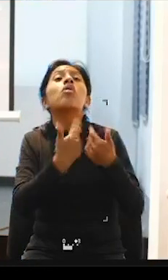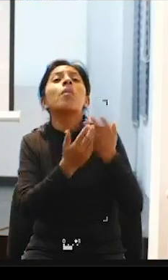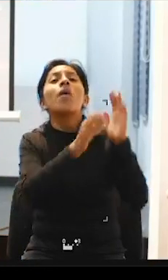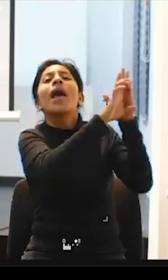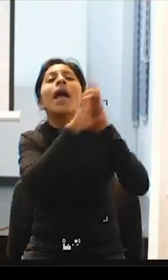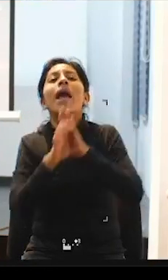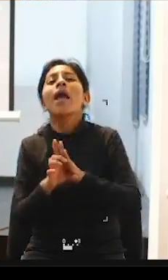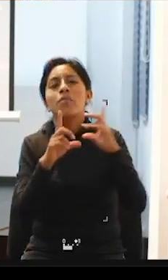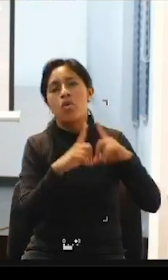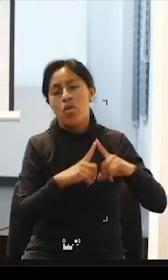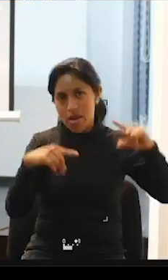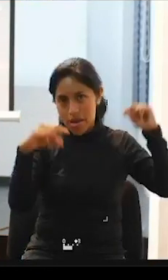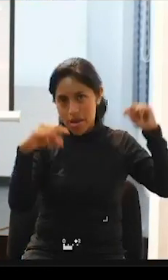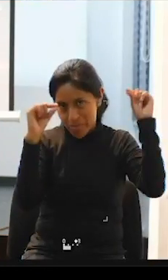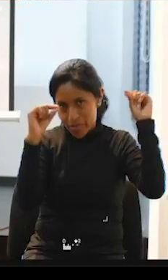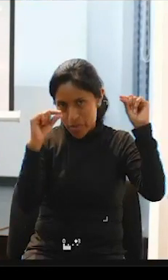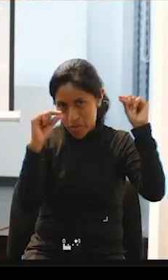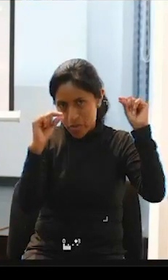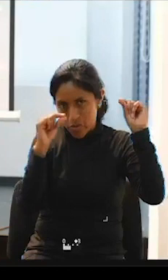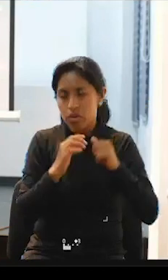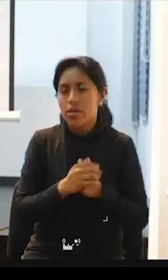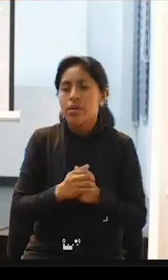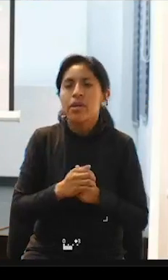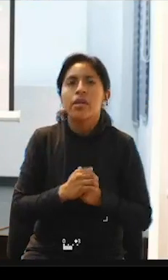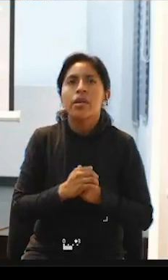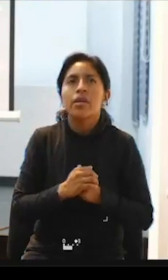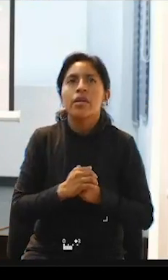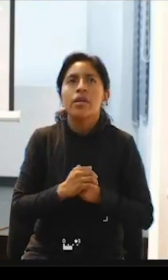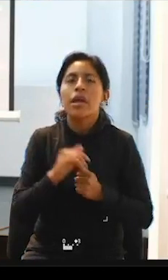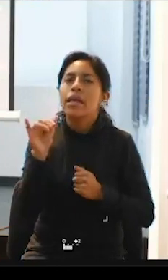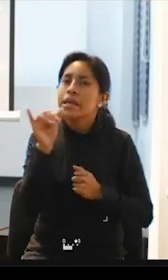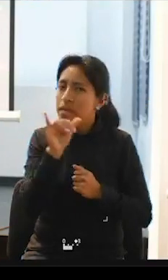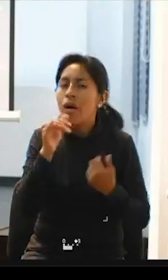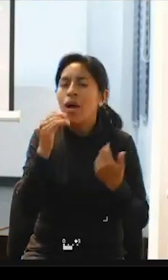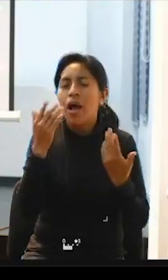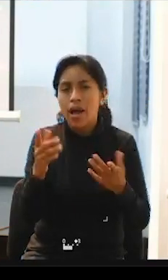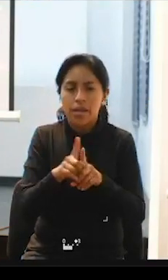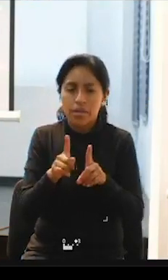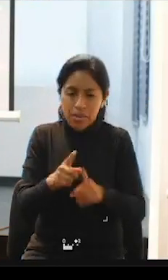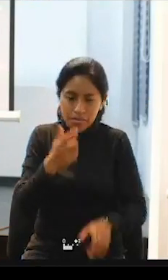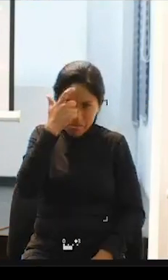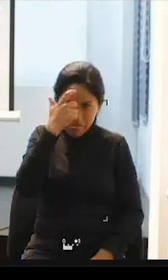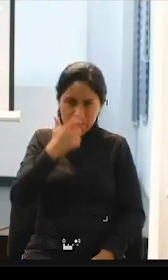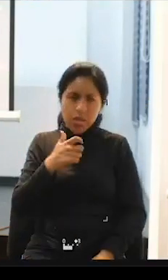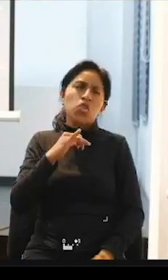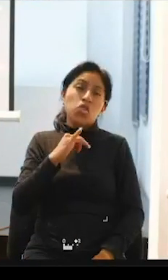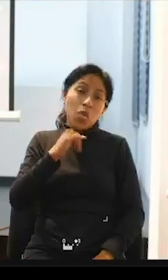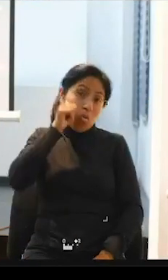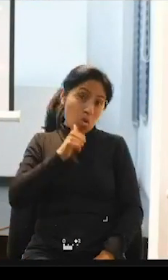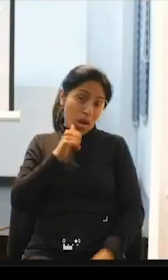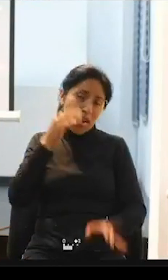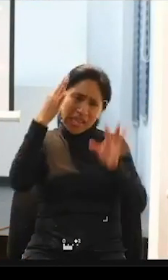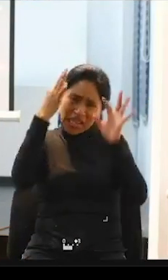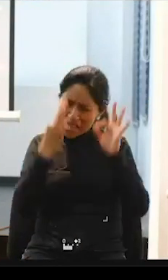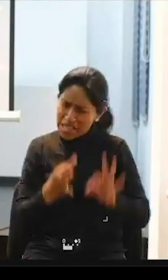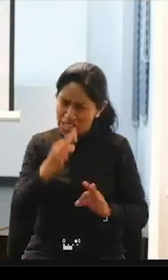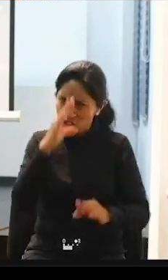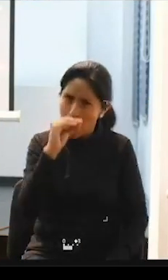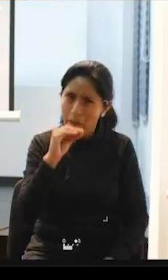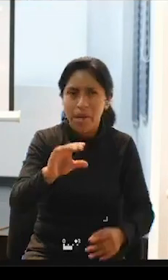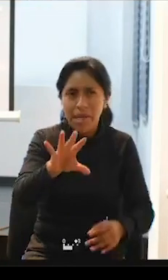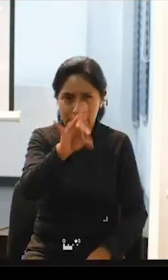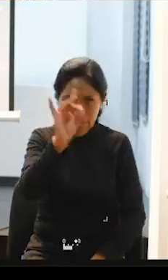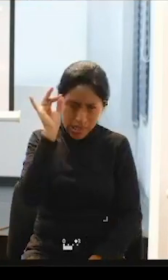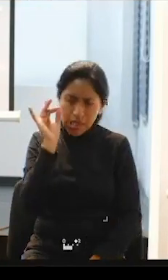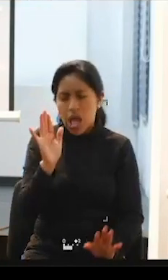igual se respetan verdad las la preferencia de la persona pero como le digo aquí es